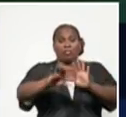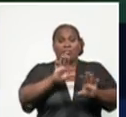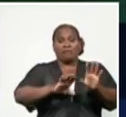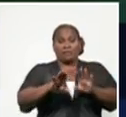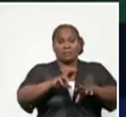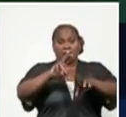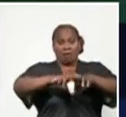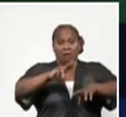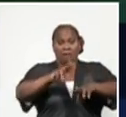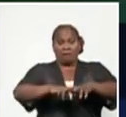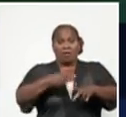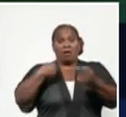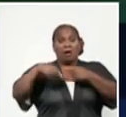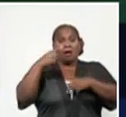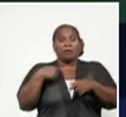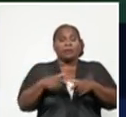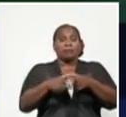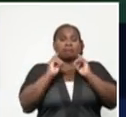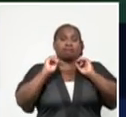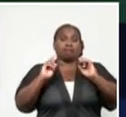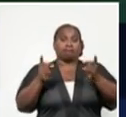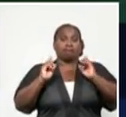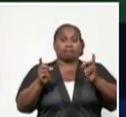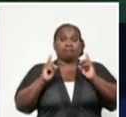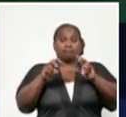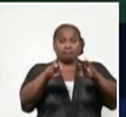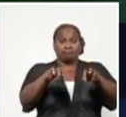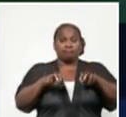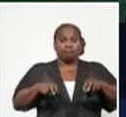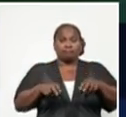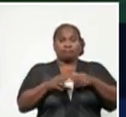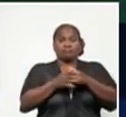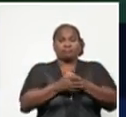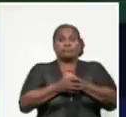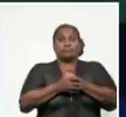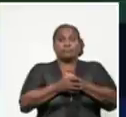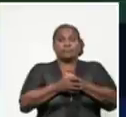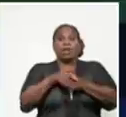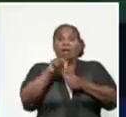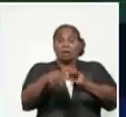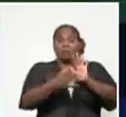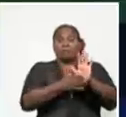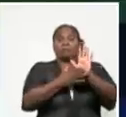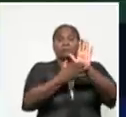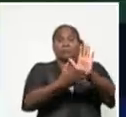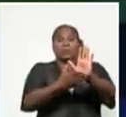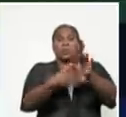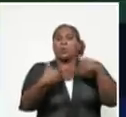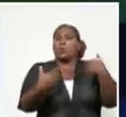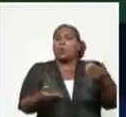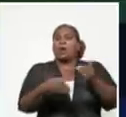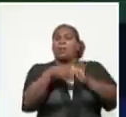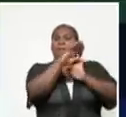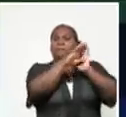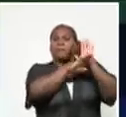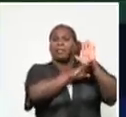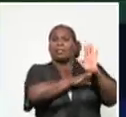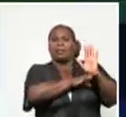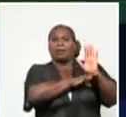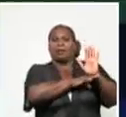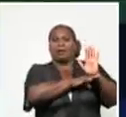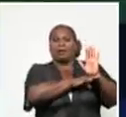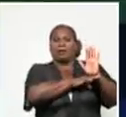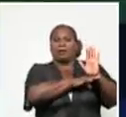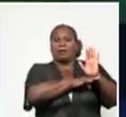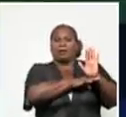Ayer tuvo una sesión también que se presentarán cuáles son las medidas que, vinculado a